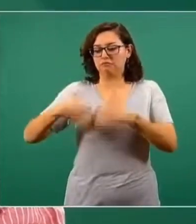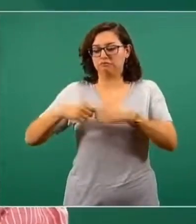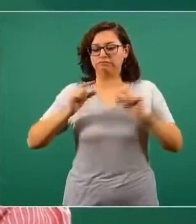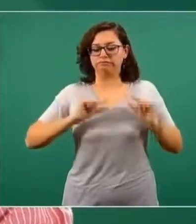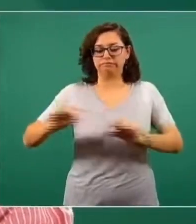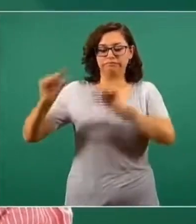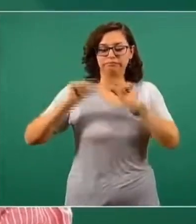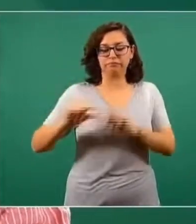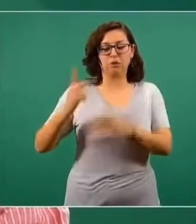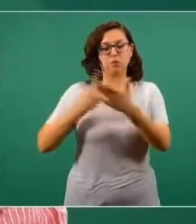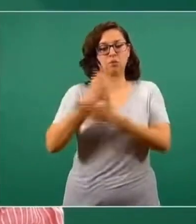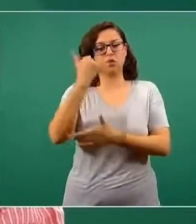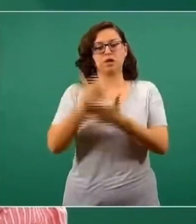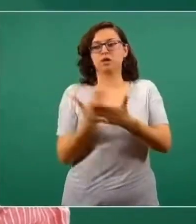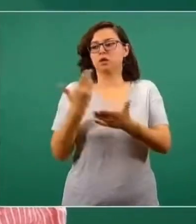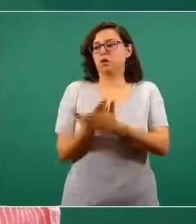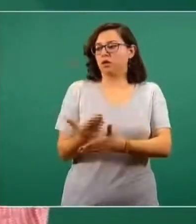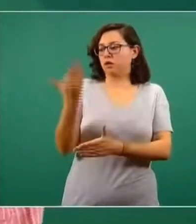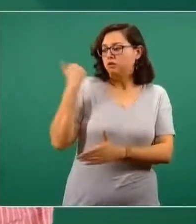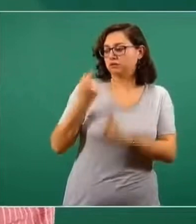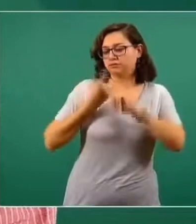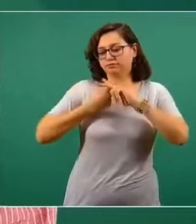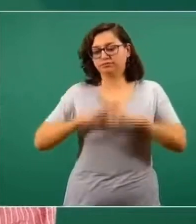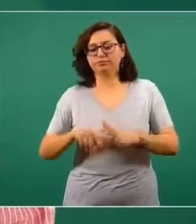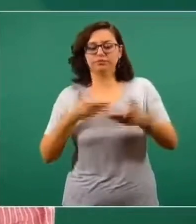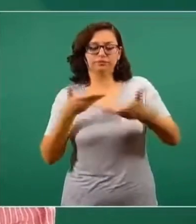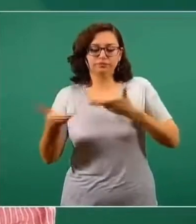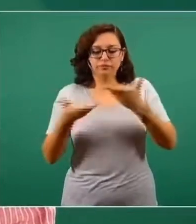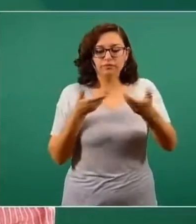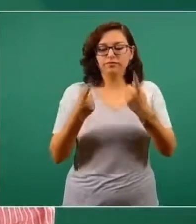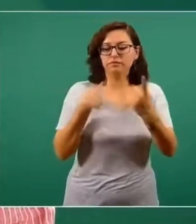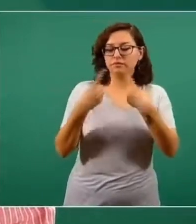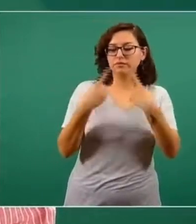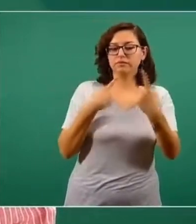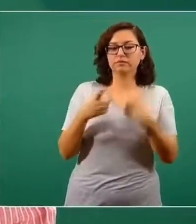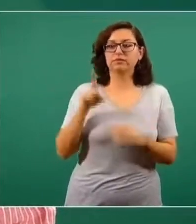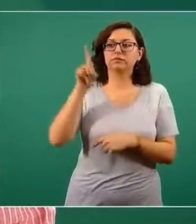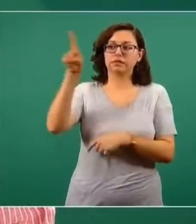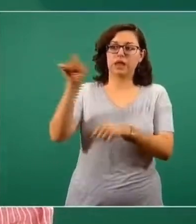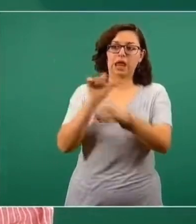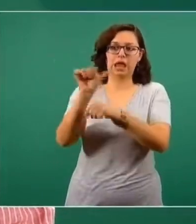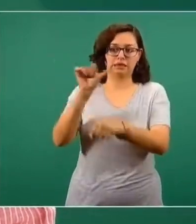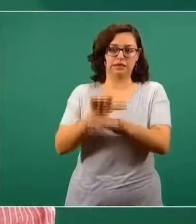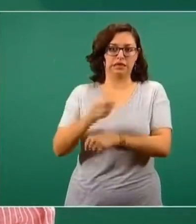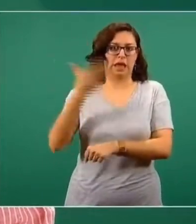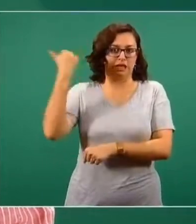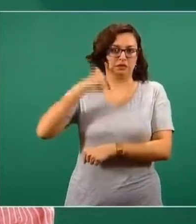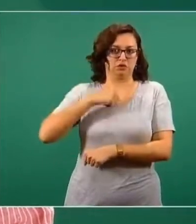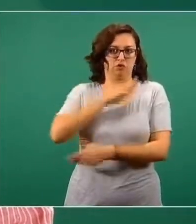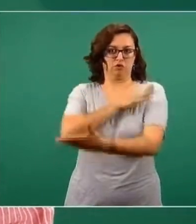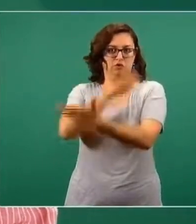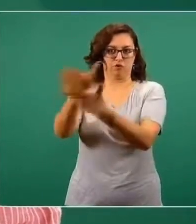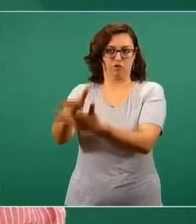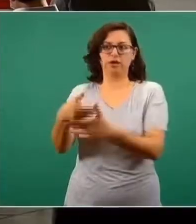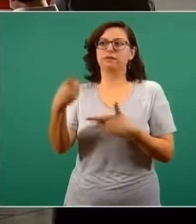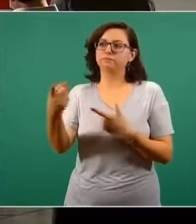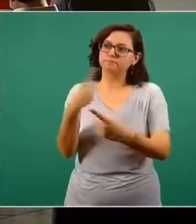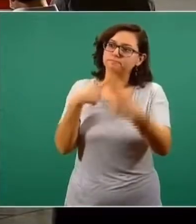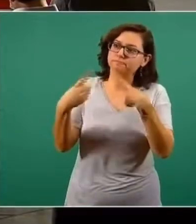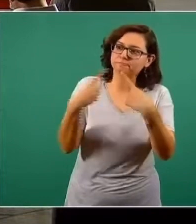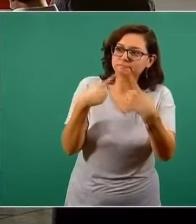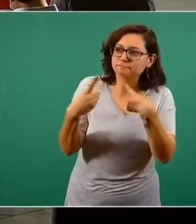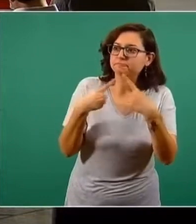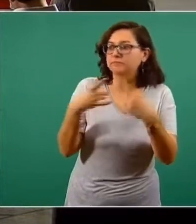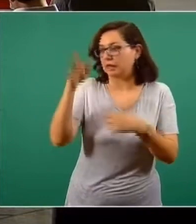meses, en parte desde que hicimos el primer acuerdo allá en Argentina, en los primeros días de enero, cuando